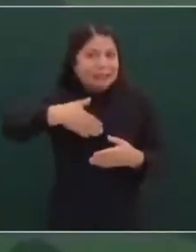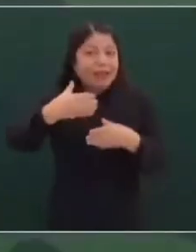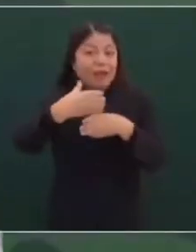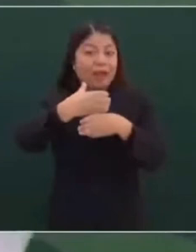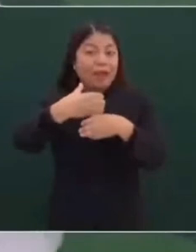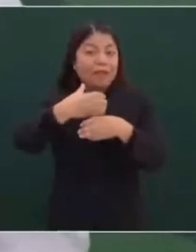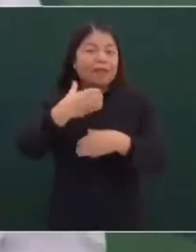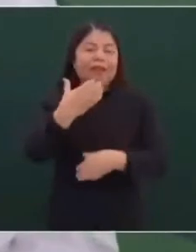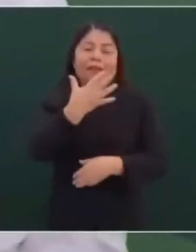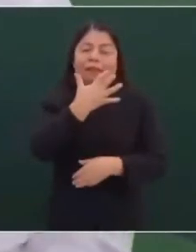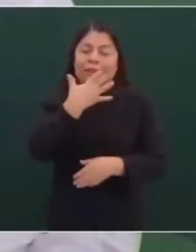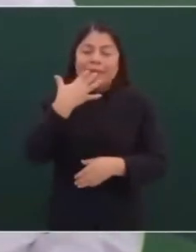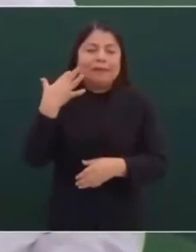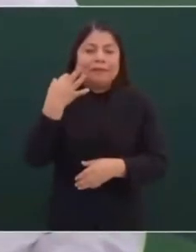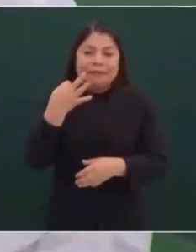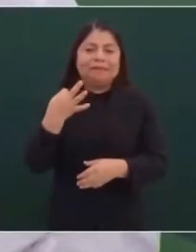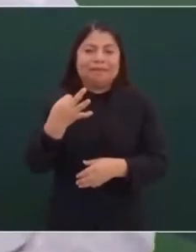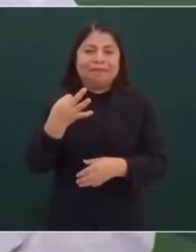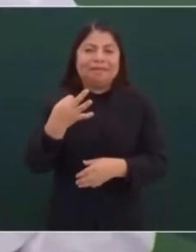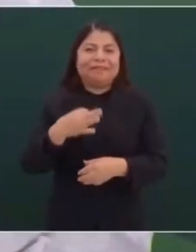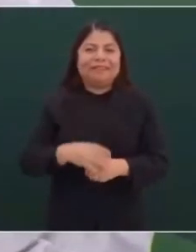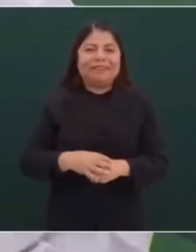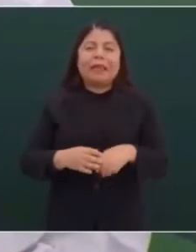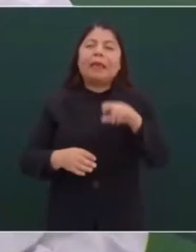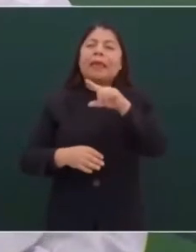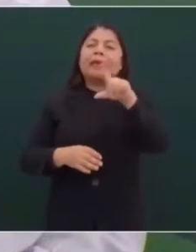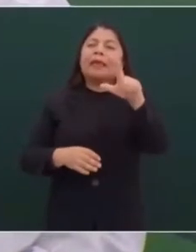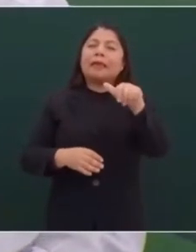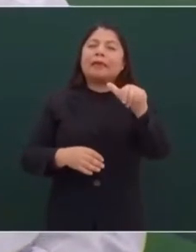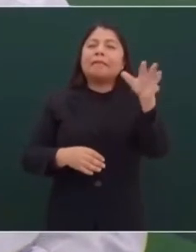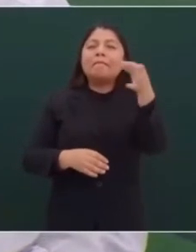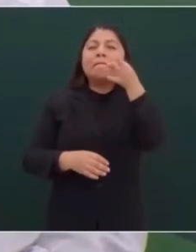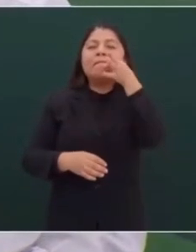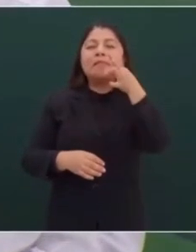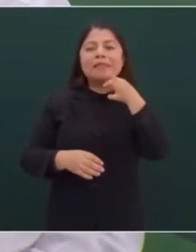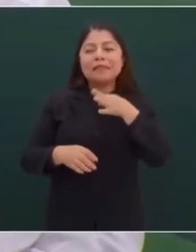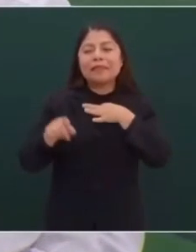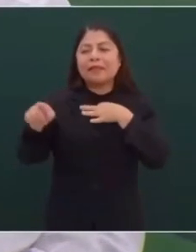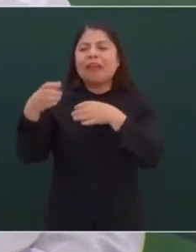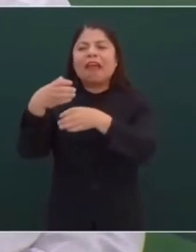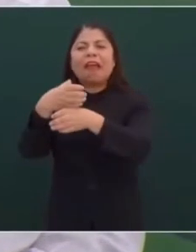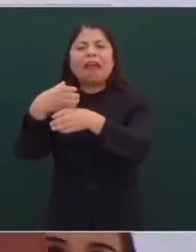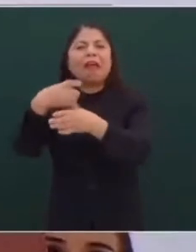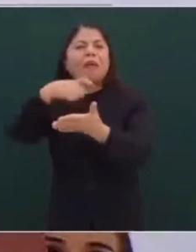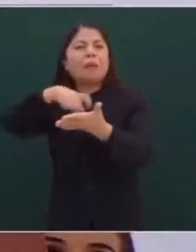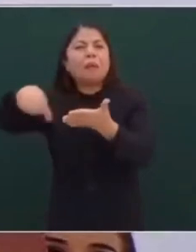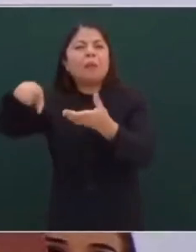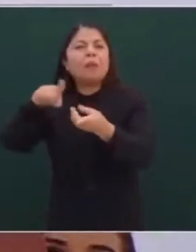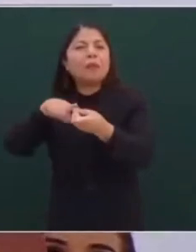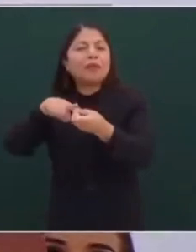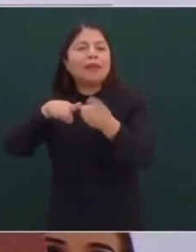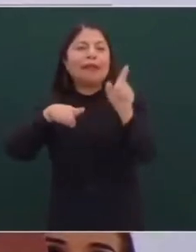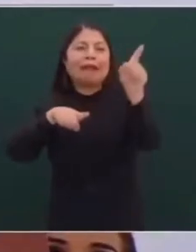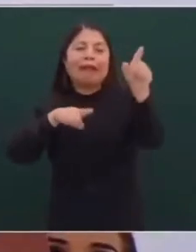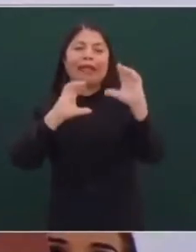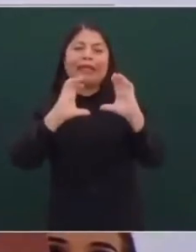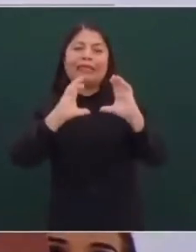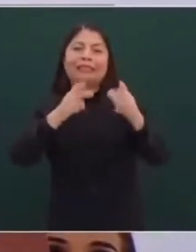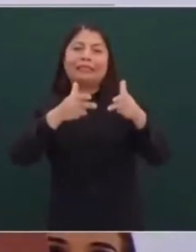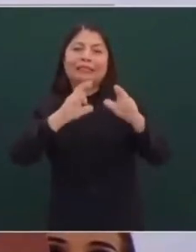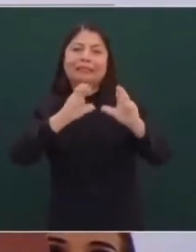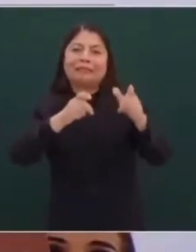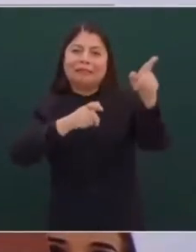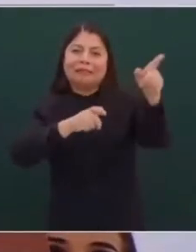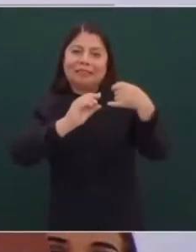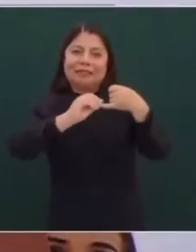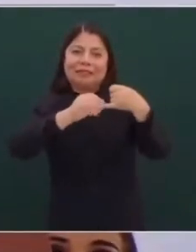de que traía el café de Chiapas, el gran, y tenía buenas